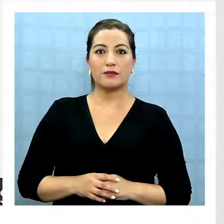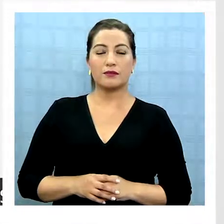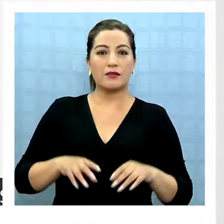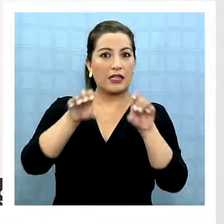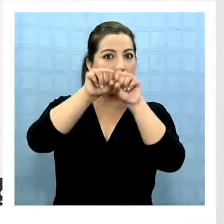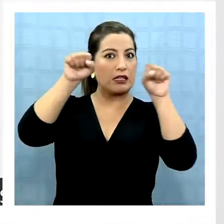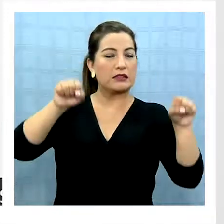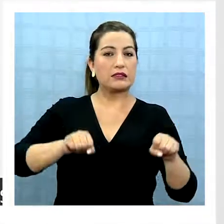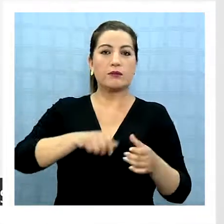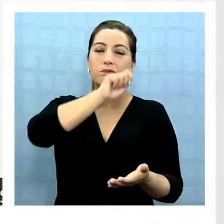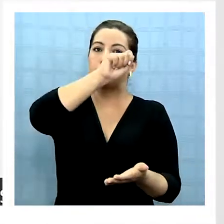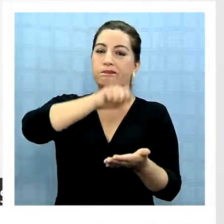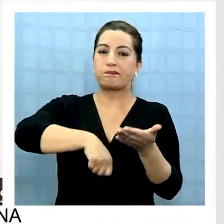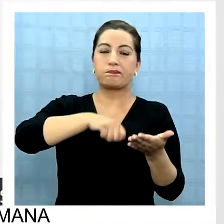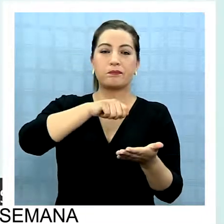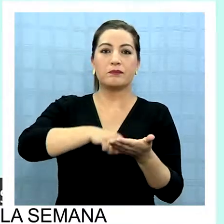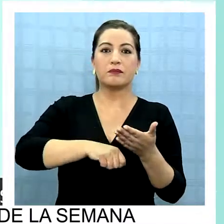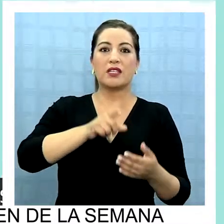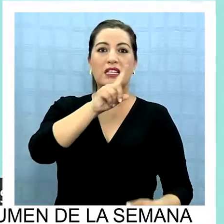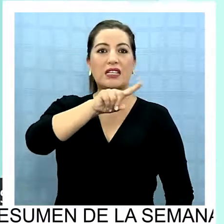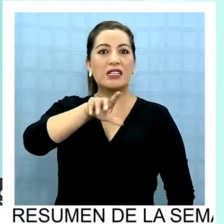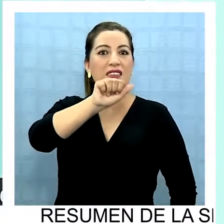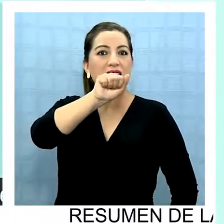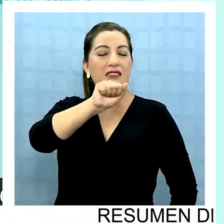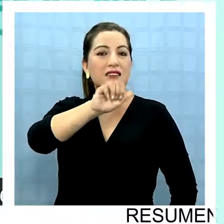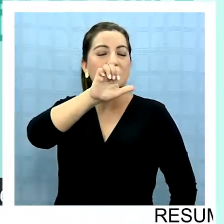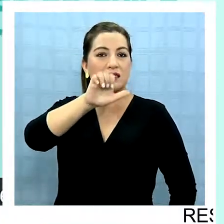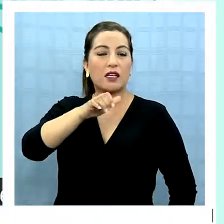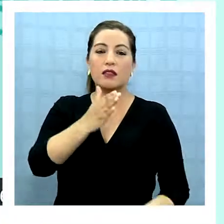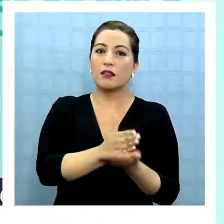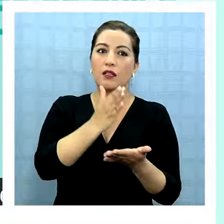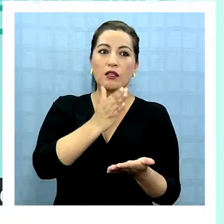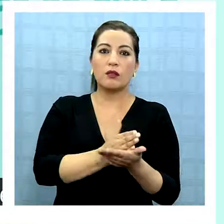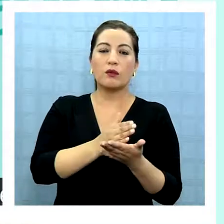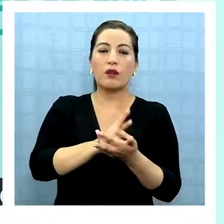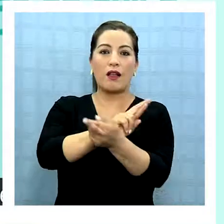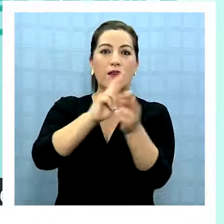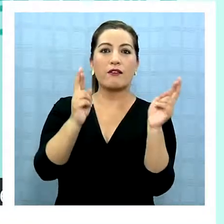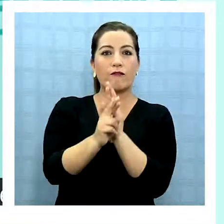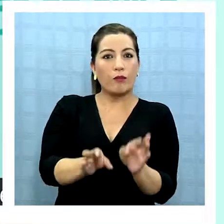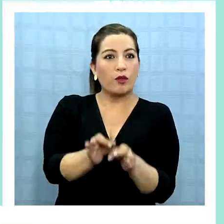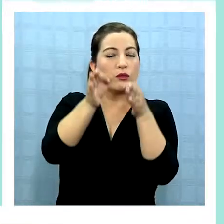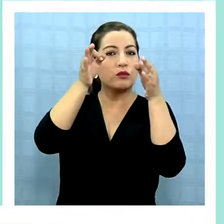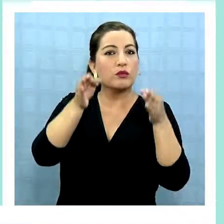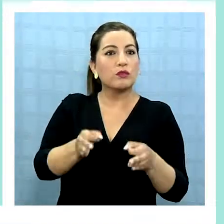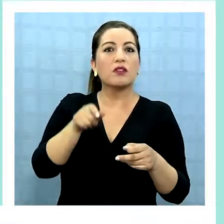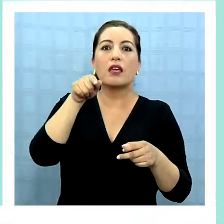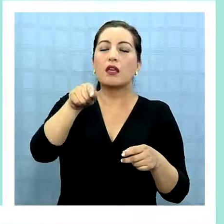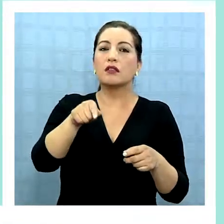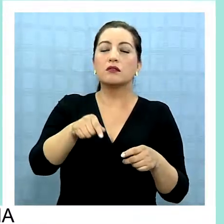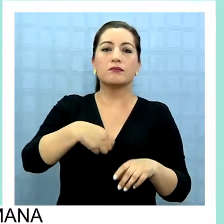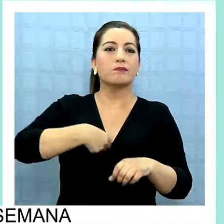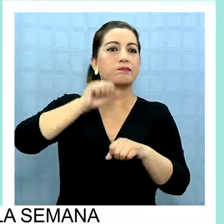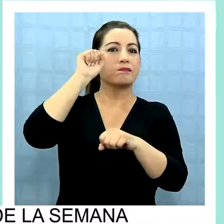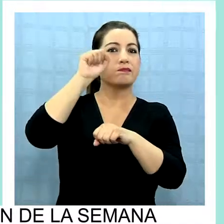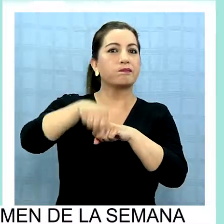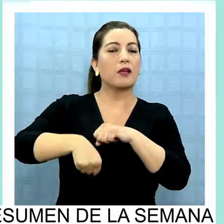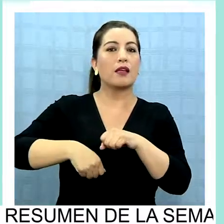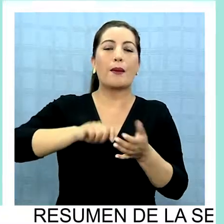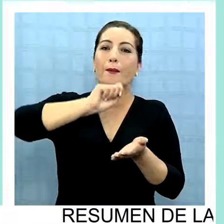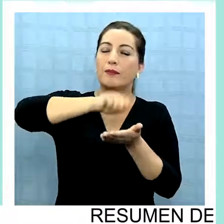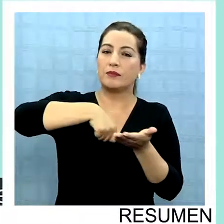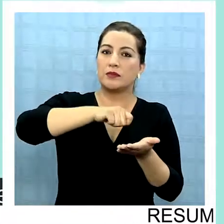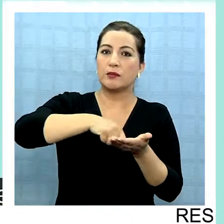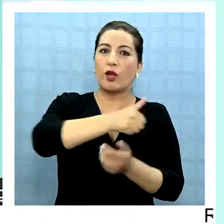El sistema de admisión escolar, SAE, puesto en ejecución por la reforma educacional, estaría garantizando cupo de